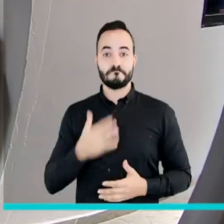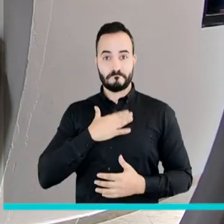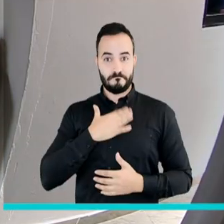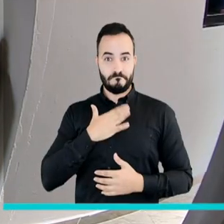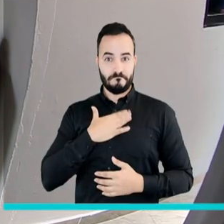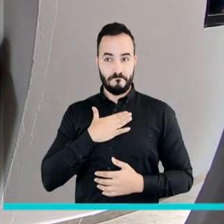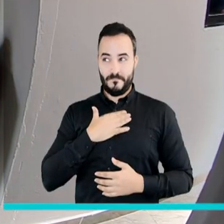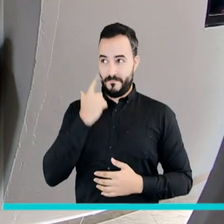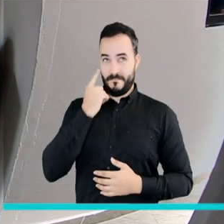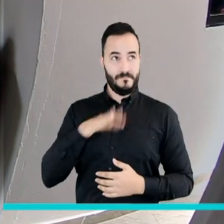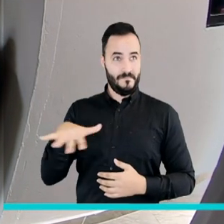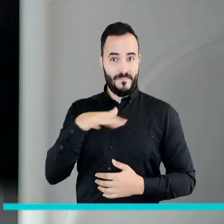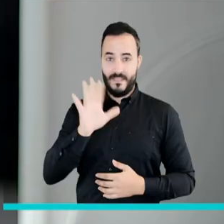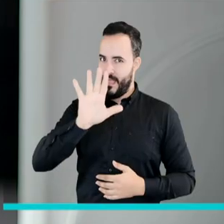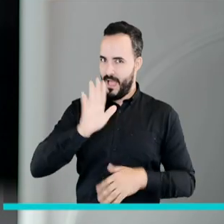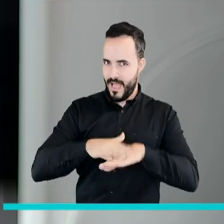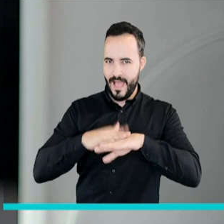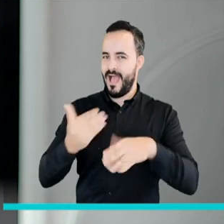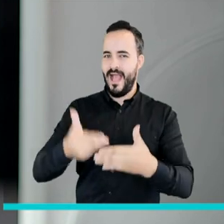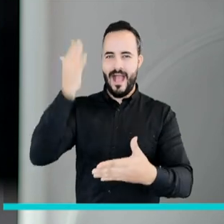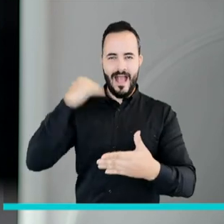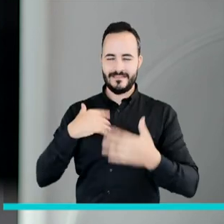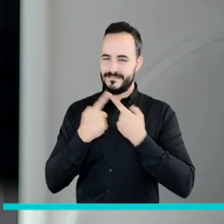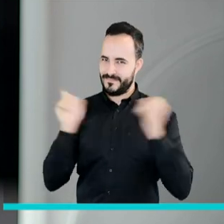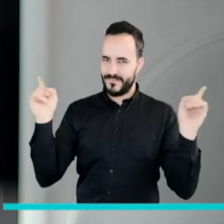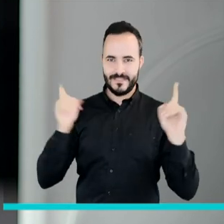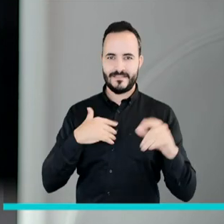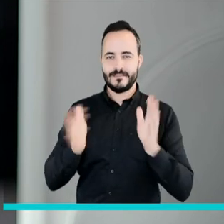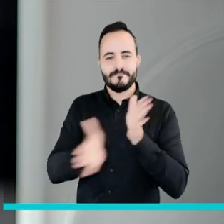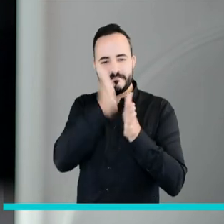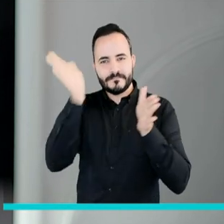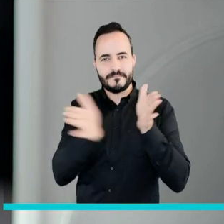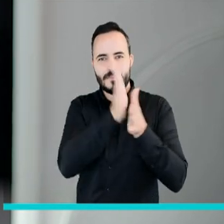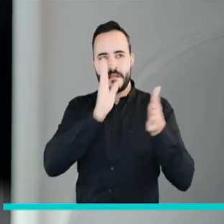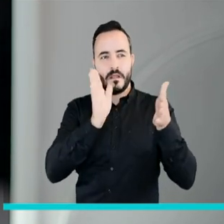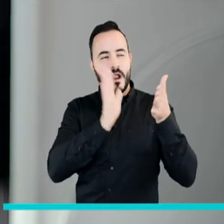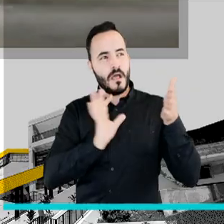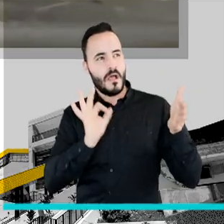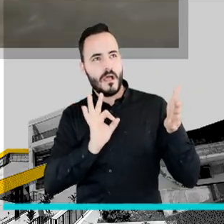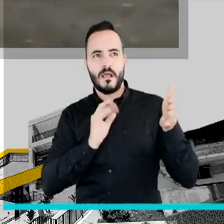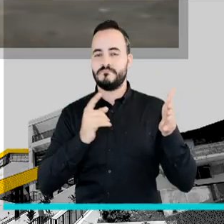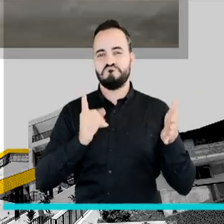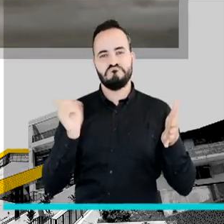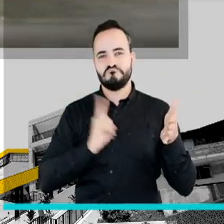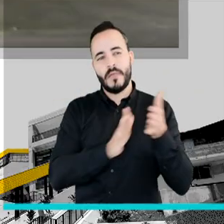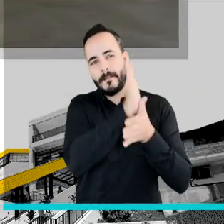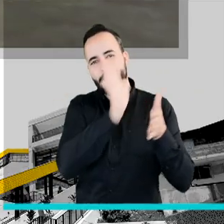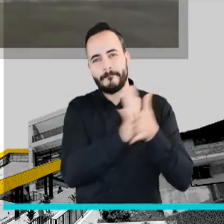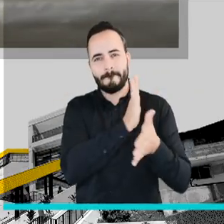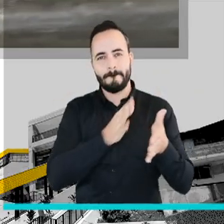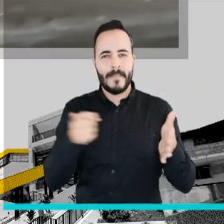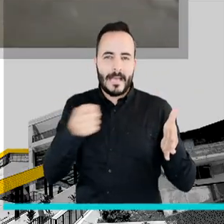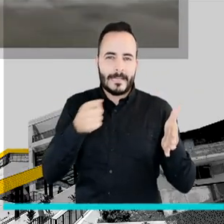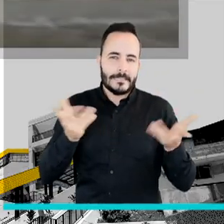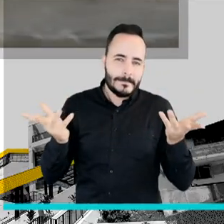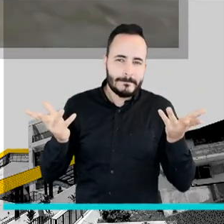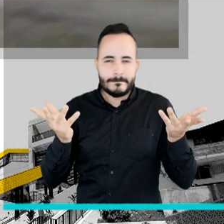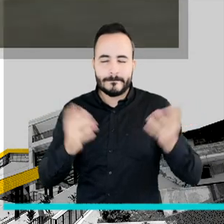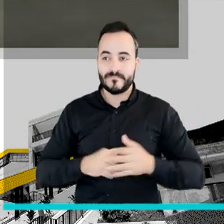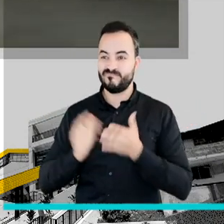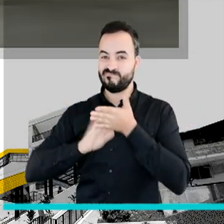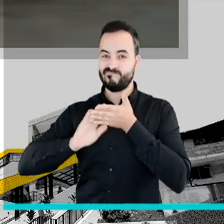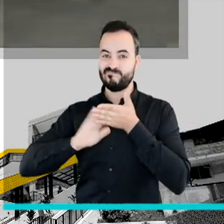Mi casa primero era en cemento. No teníamos con qué arreglar la casa